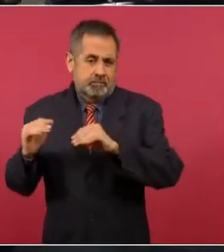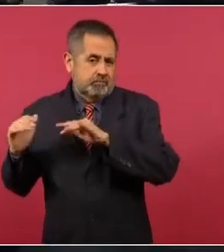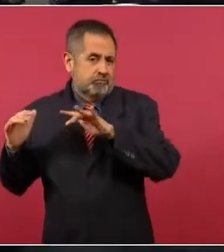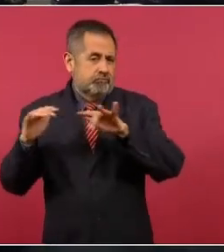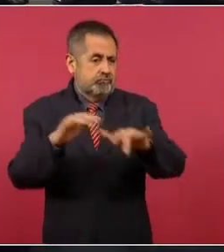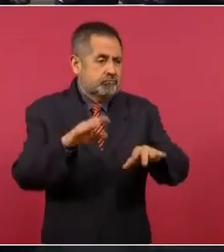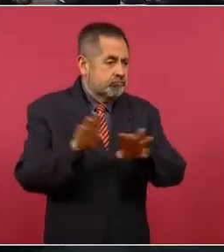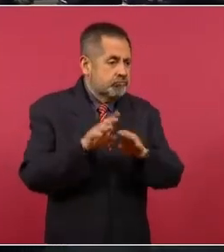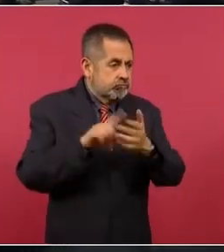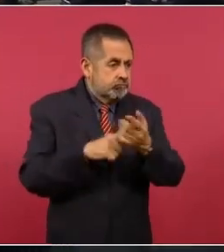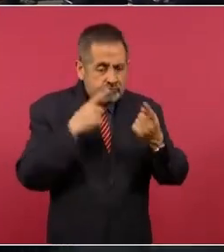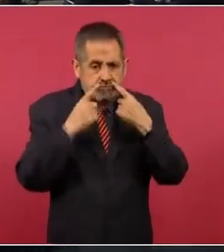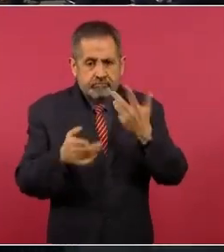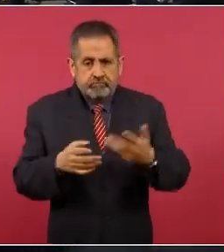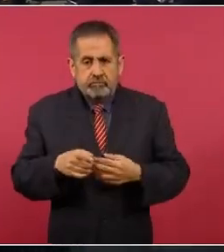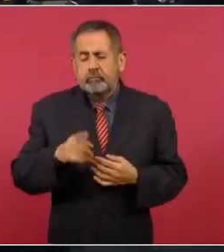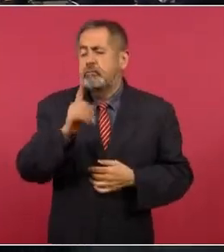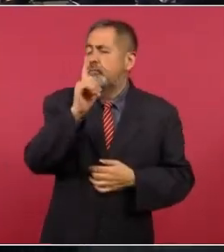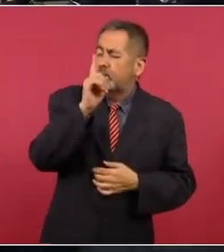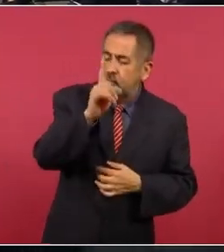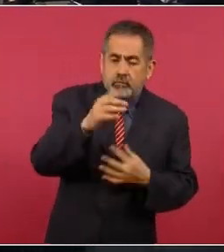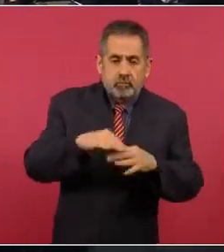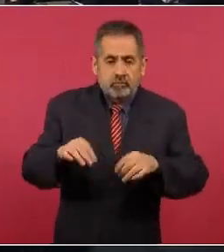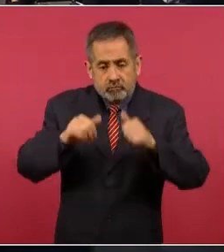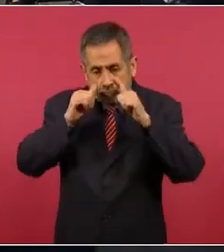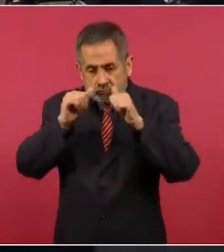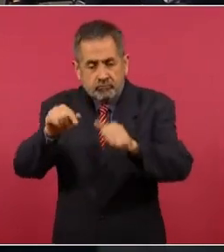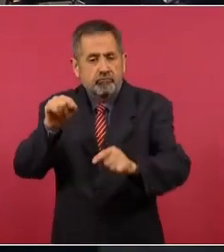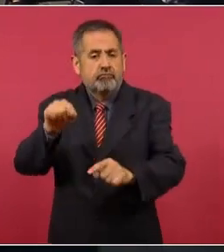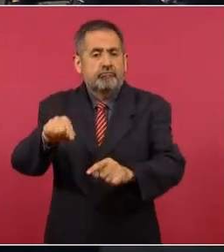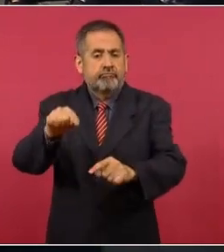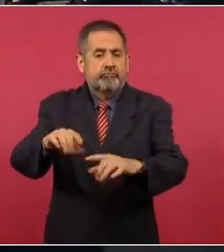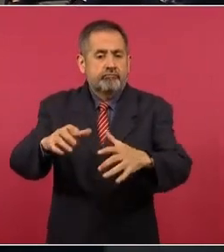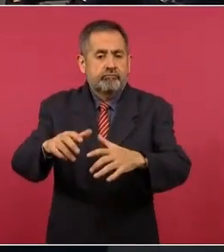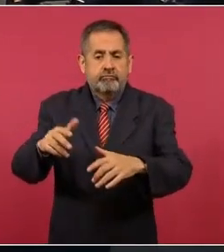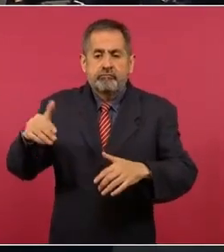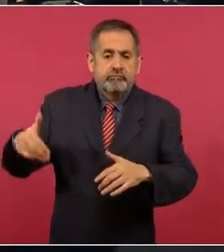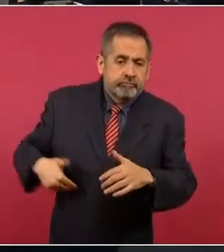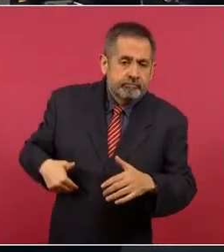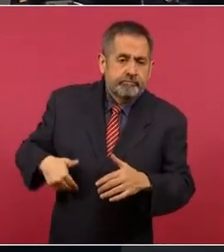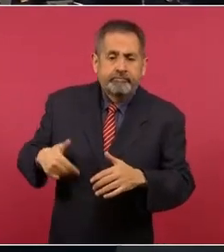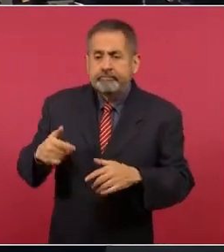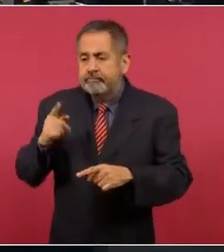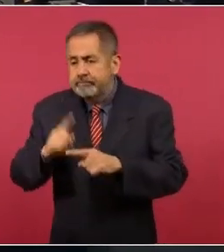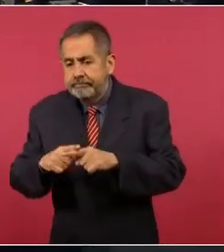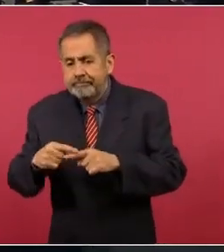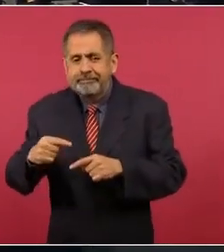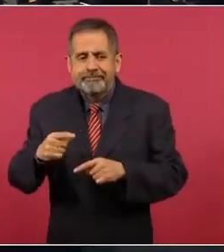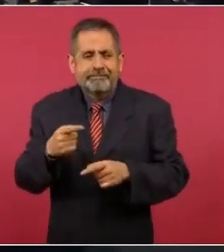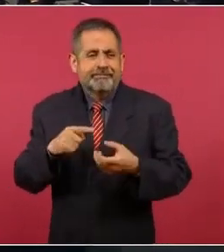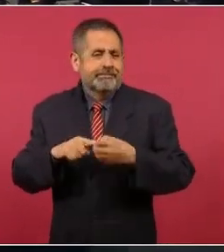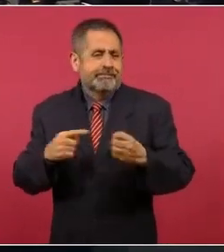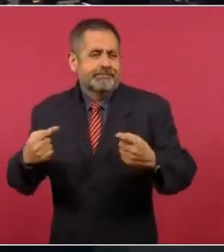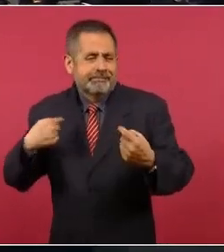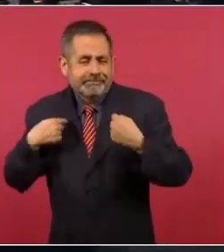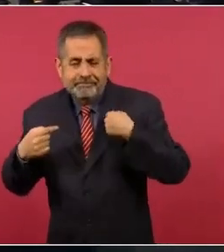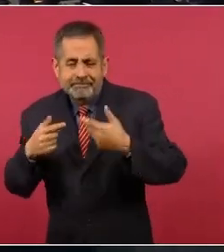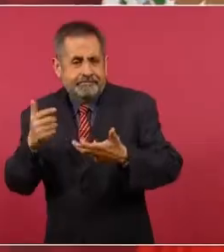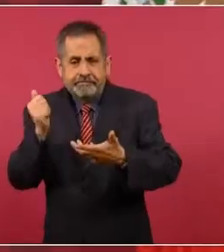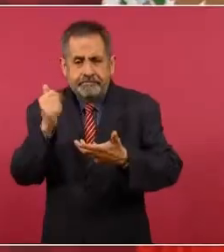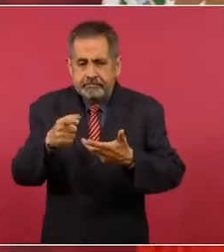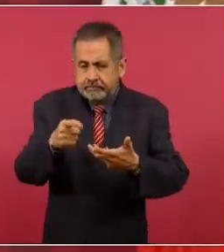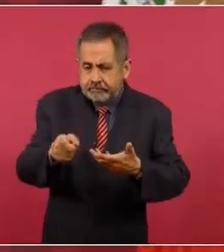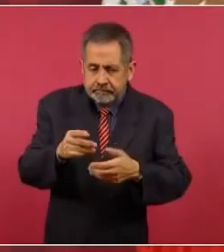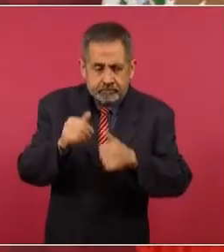y sobre todo la atención a heridos y a los